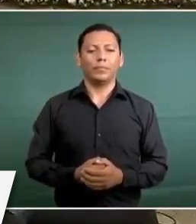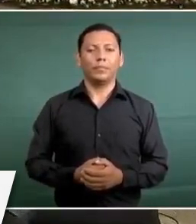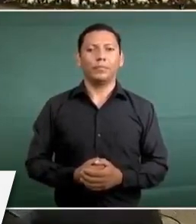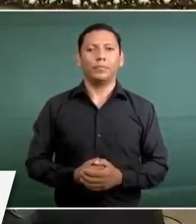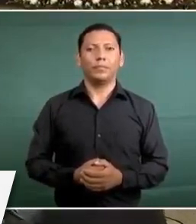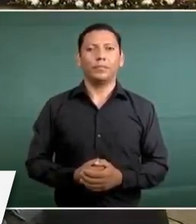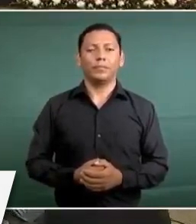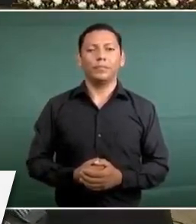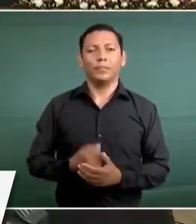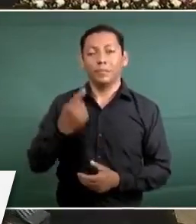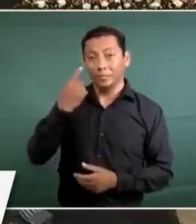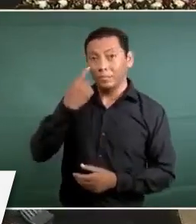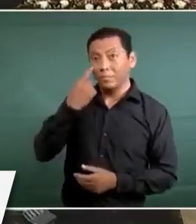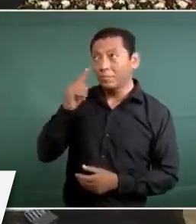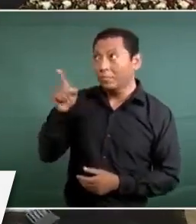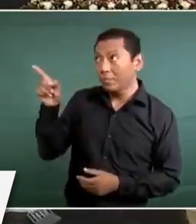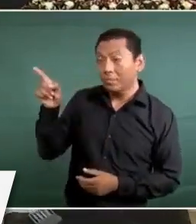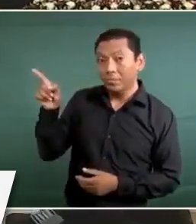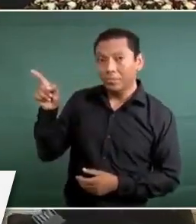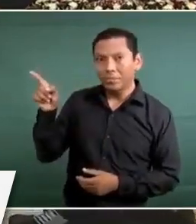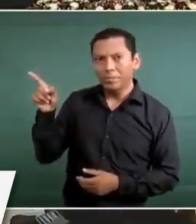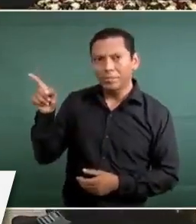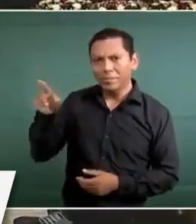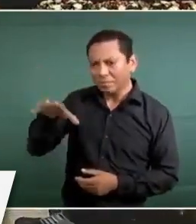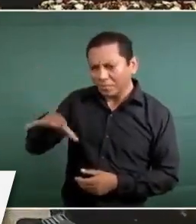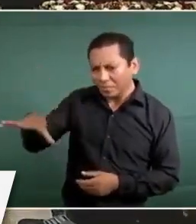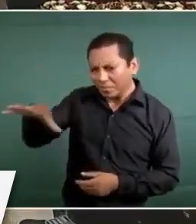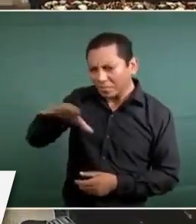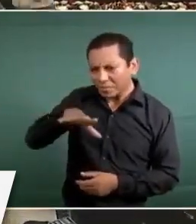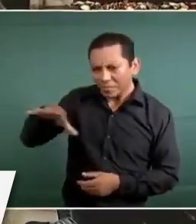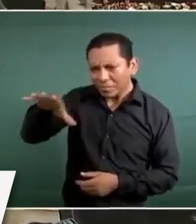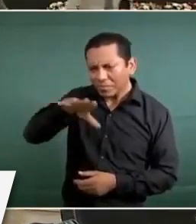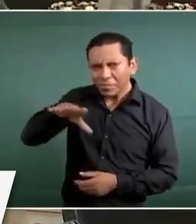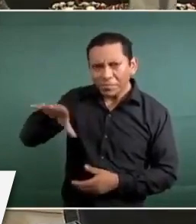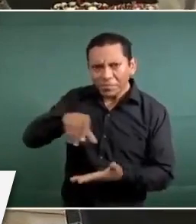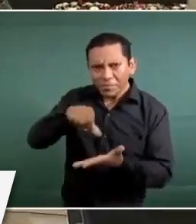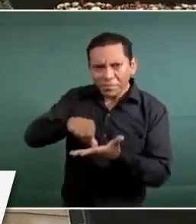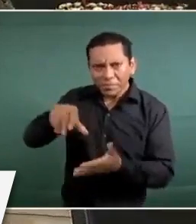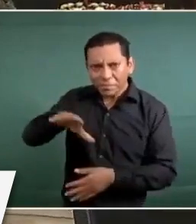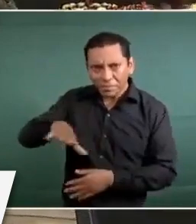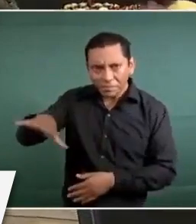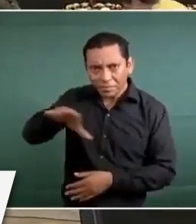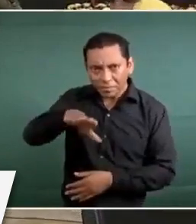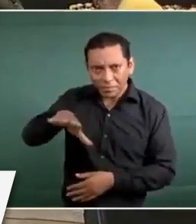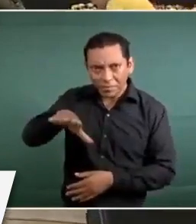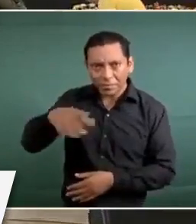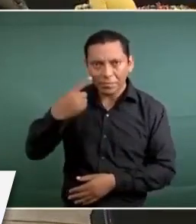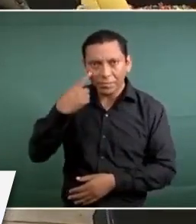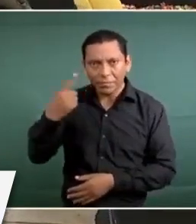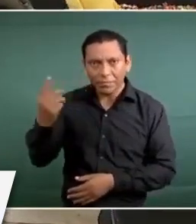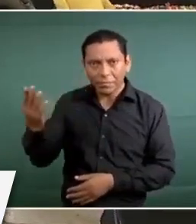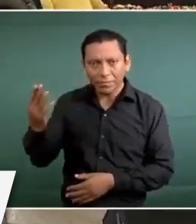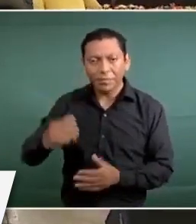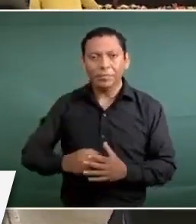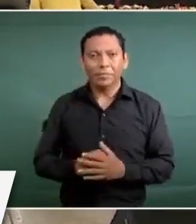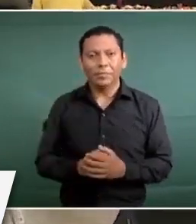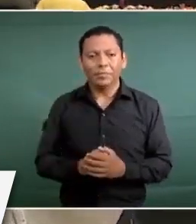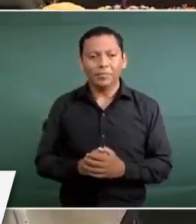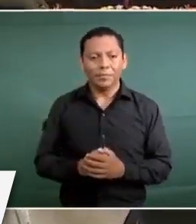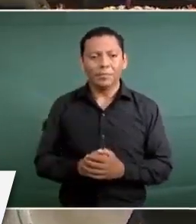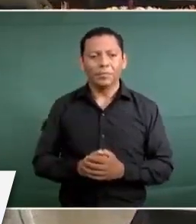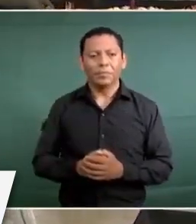Esto es la zona metropolitana, este es